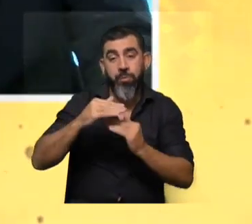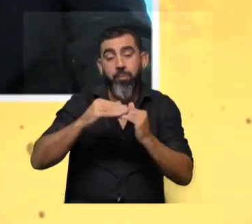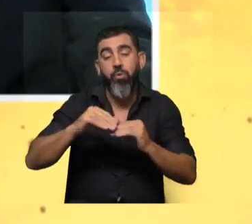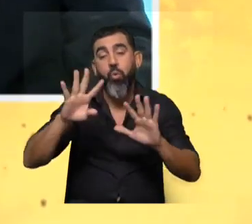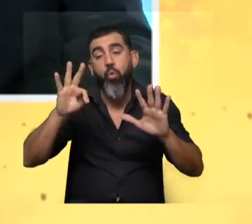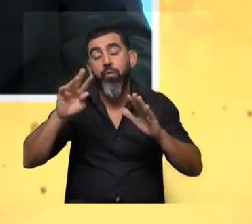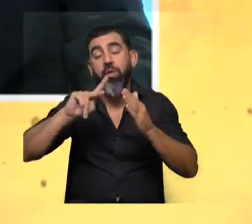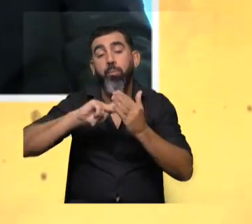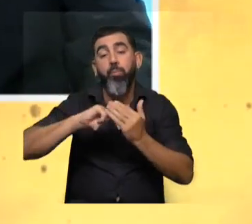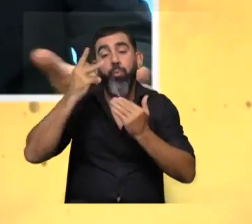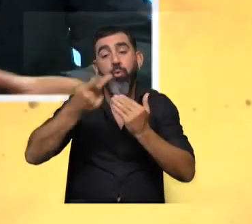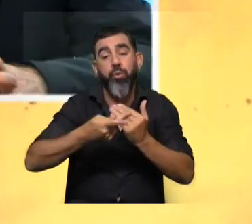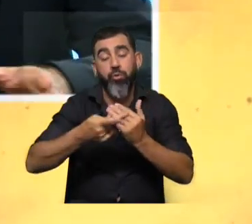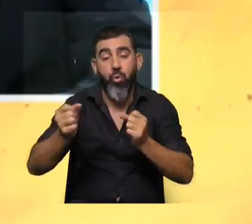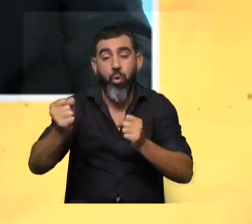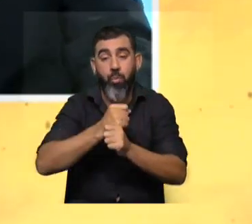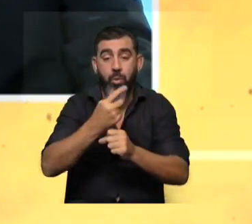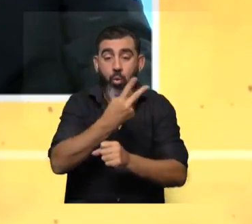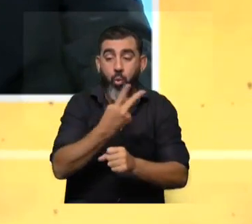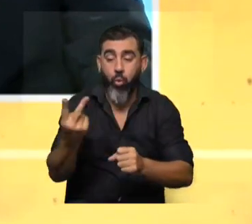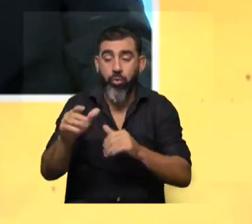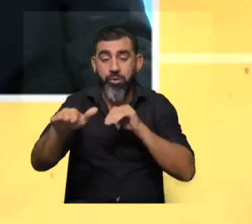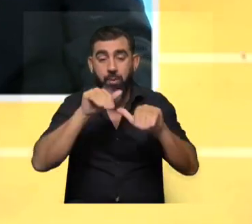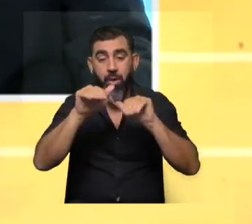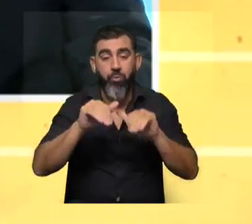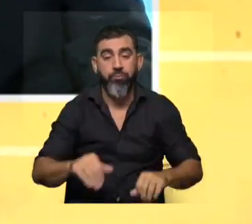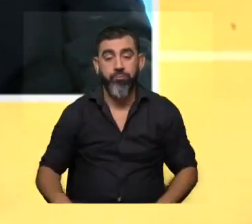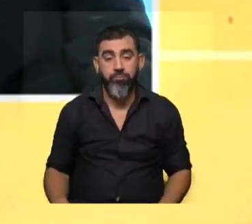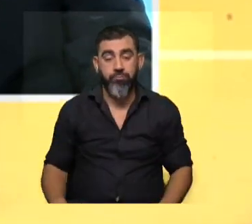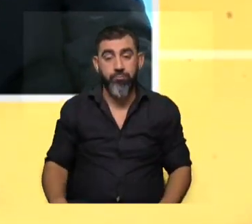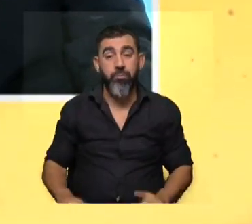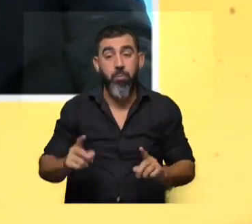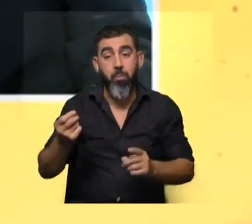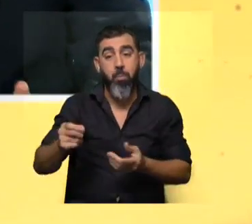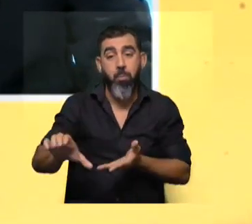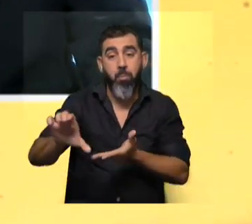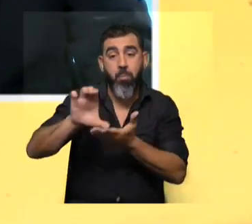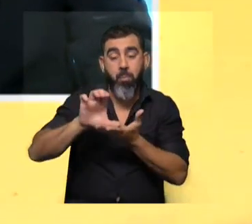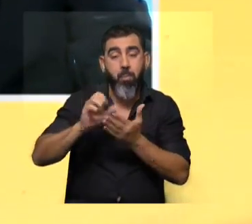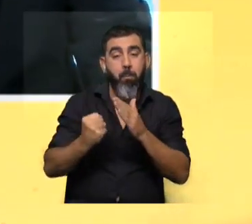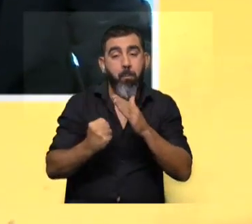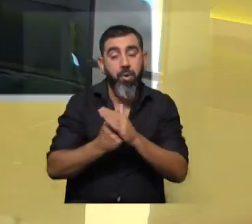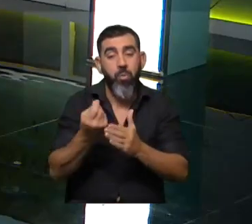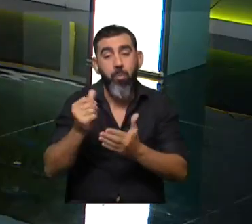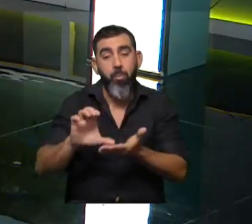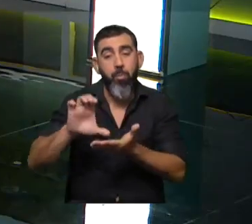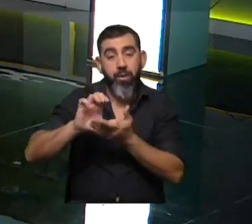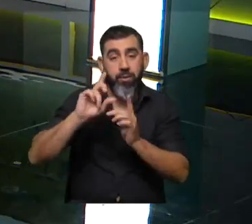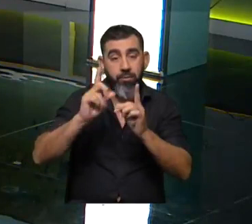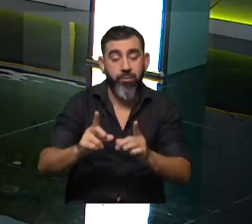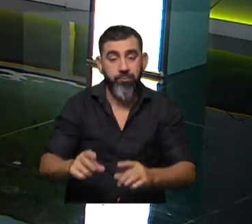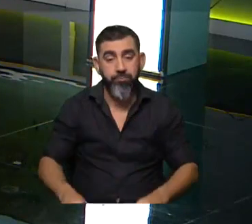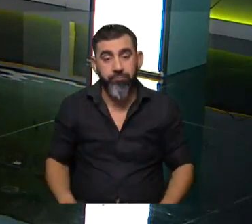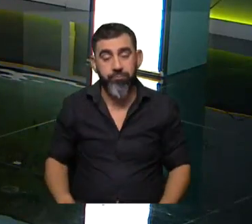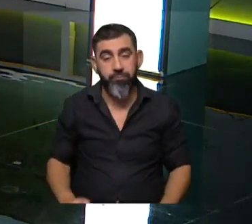90 proyectos entre los dos llamados. Y se incrementa el monto que recibe cada proyecto, el máximo que puede recibir cada proyecto. Ah, exacto.